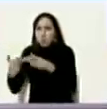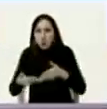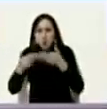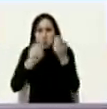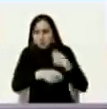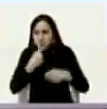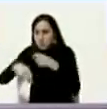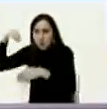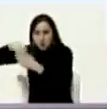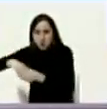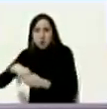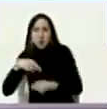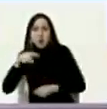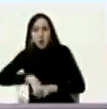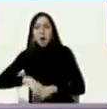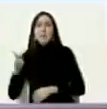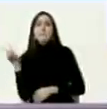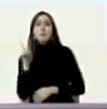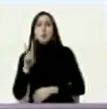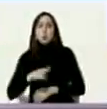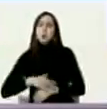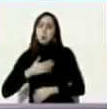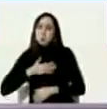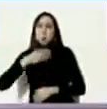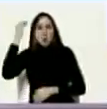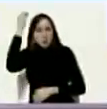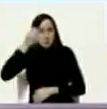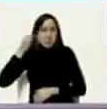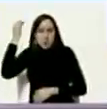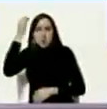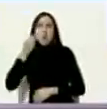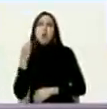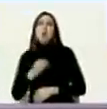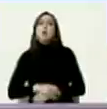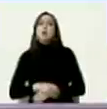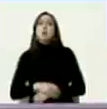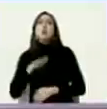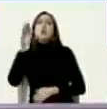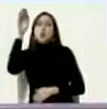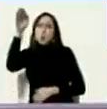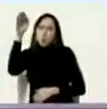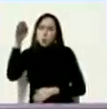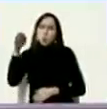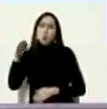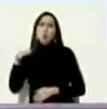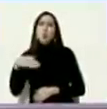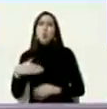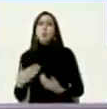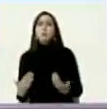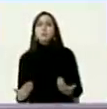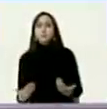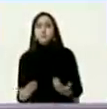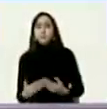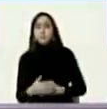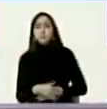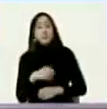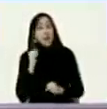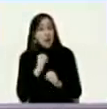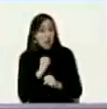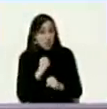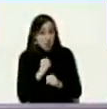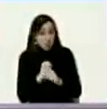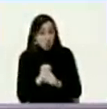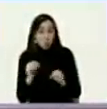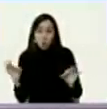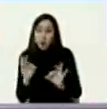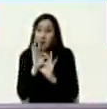interno eso es lo que aspiro y de acuerdo a las proyecciones y al trabajo al ritmo